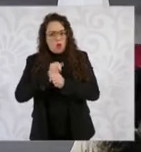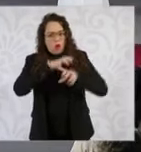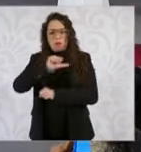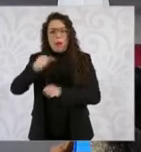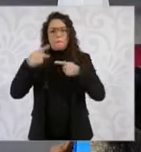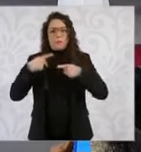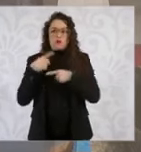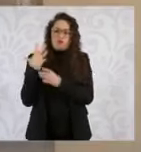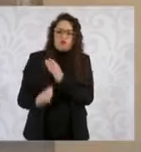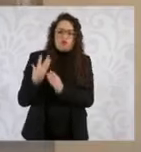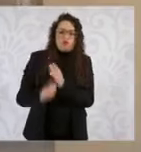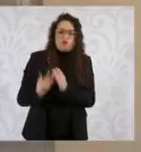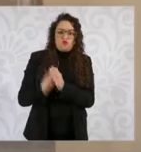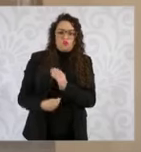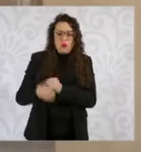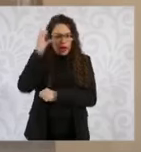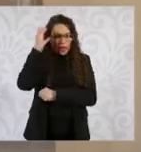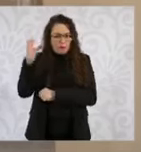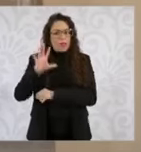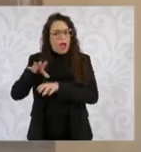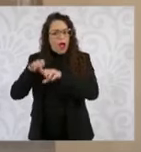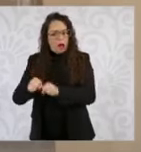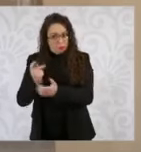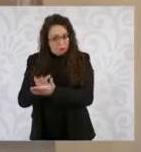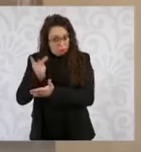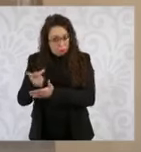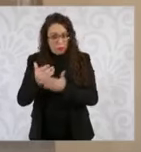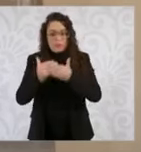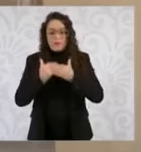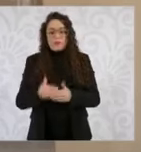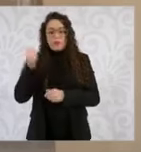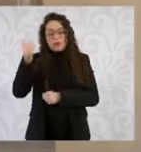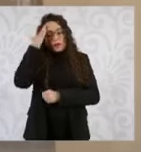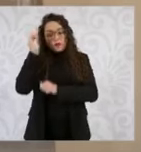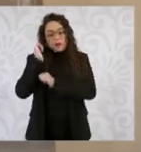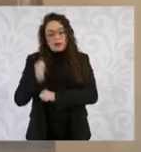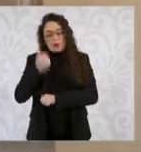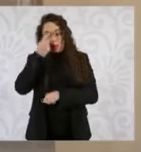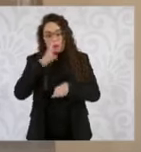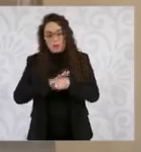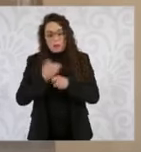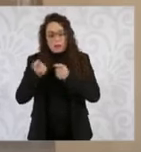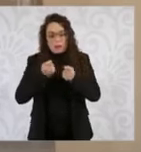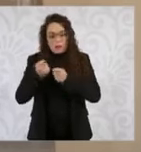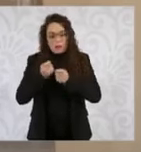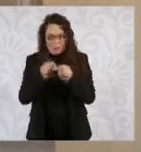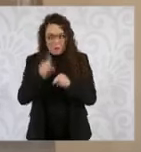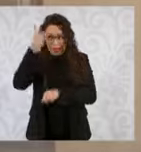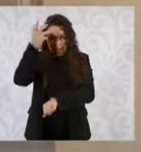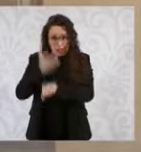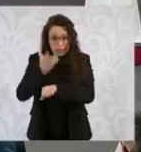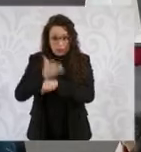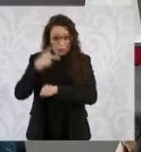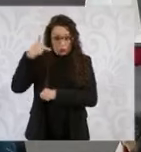fugitivos. En junio de 2005 la entonces titular de la Administración de Control de Drogas de Estados Unidos, la DEA,